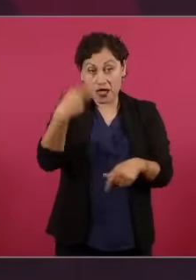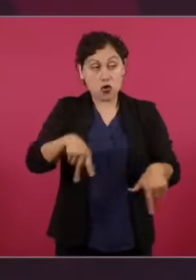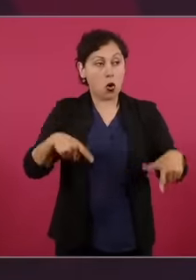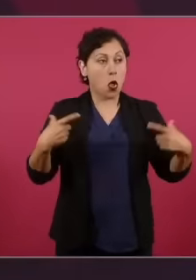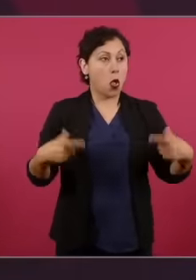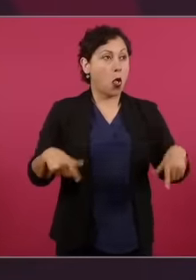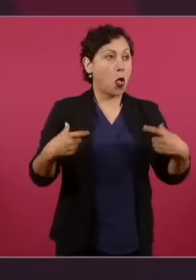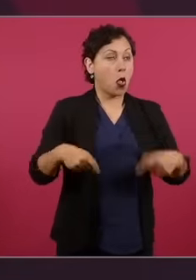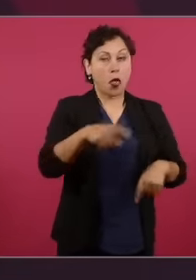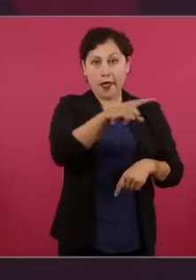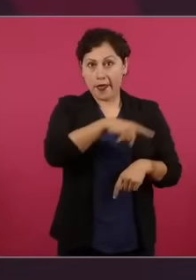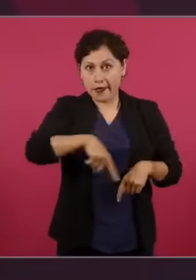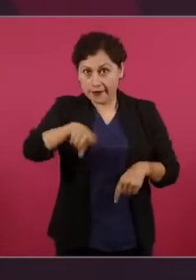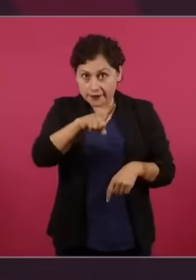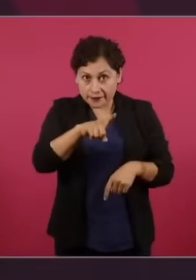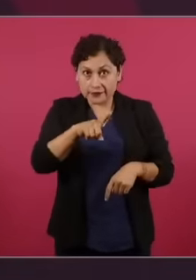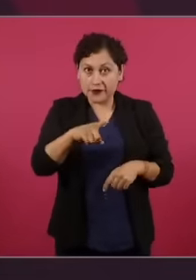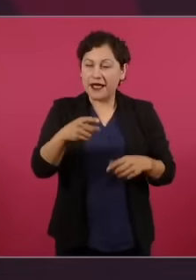este